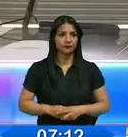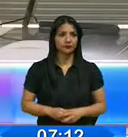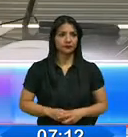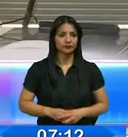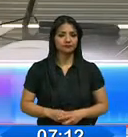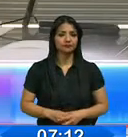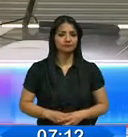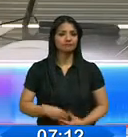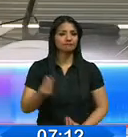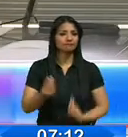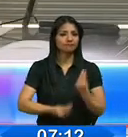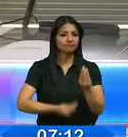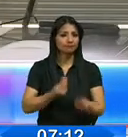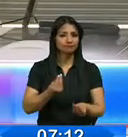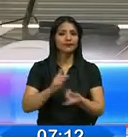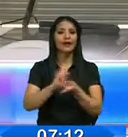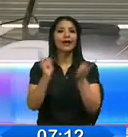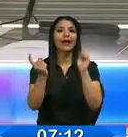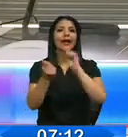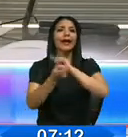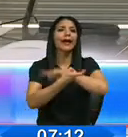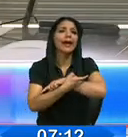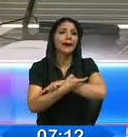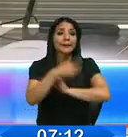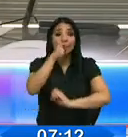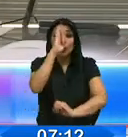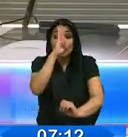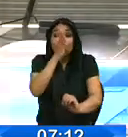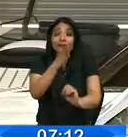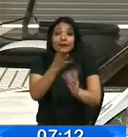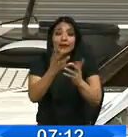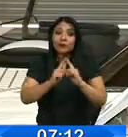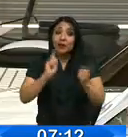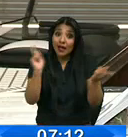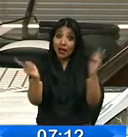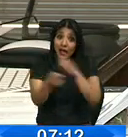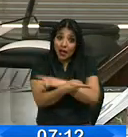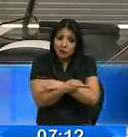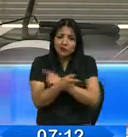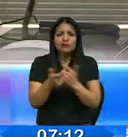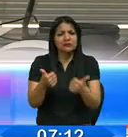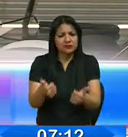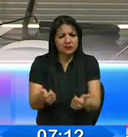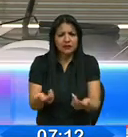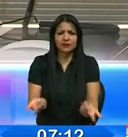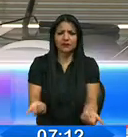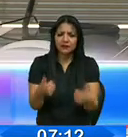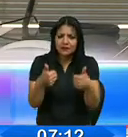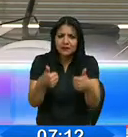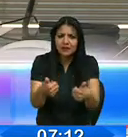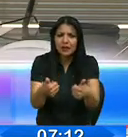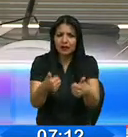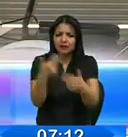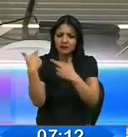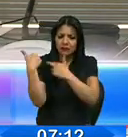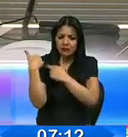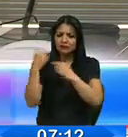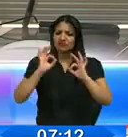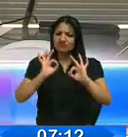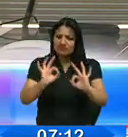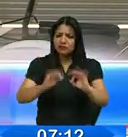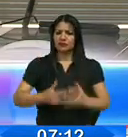se pretende hacer un cambio, pero si queremos hacer un cambio, hagámoslo bien, hagámoslo bien, hagámoslo con responsabilidad,